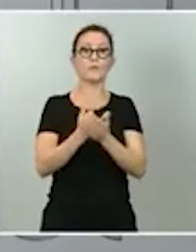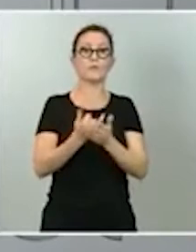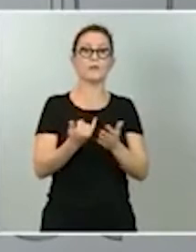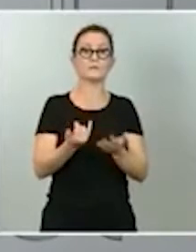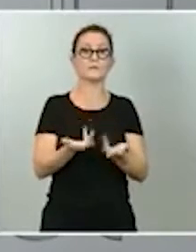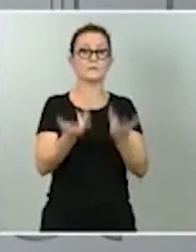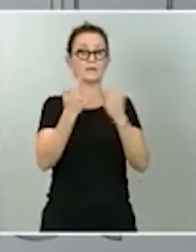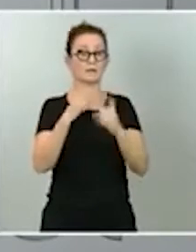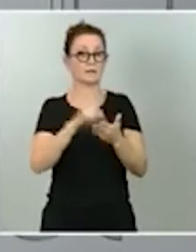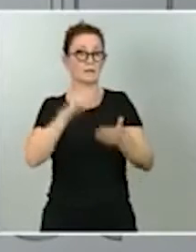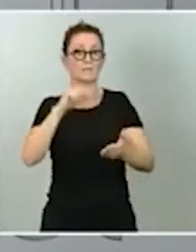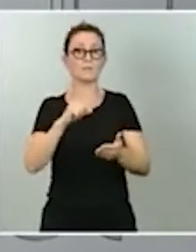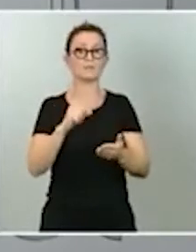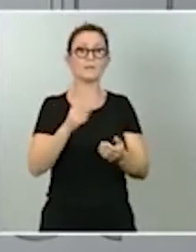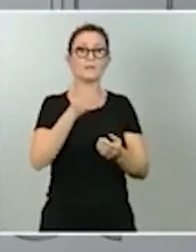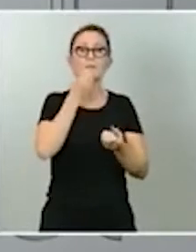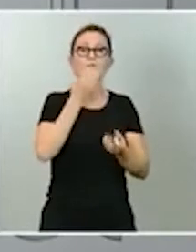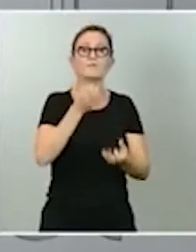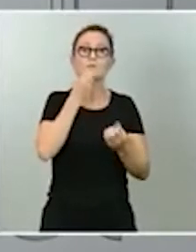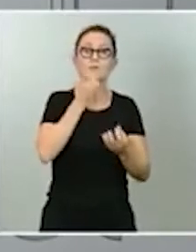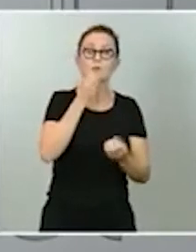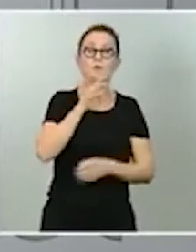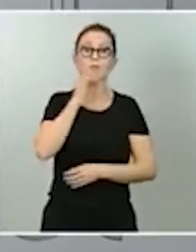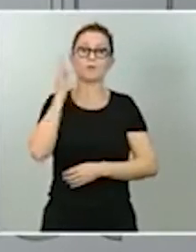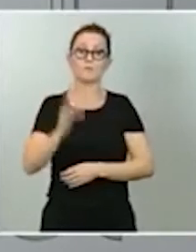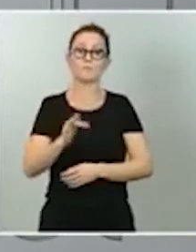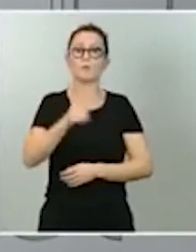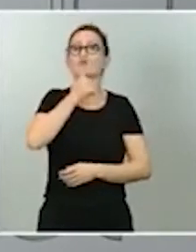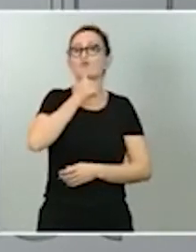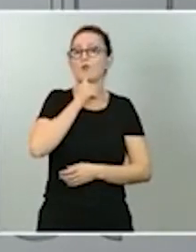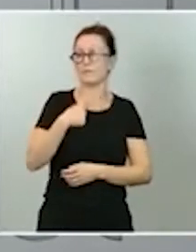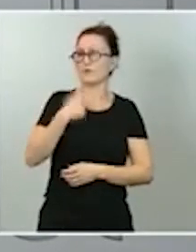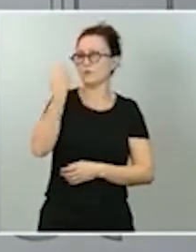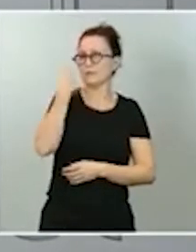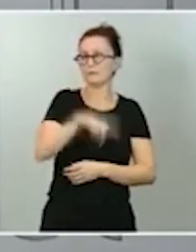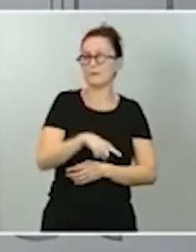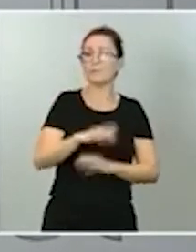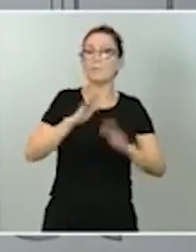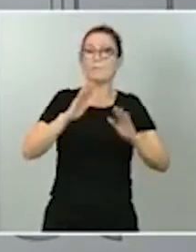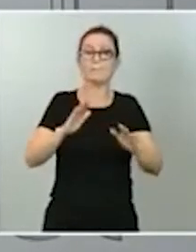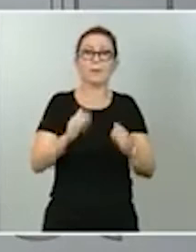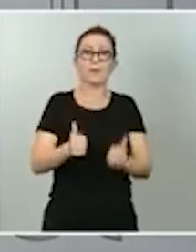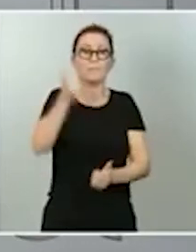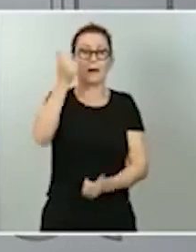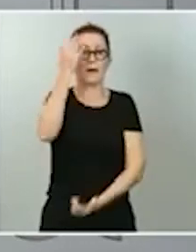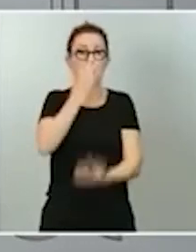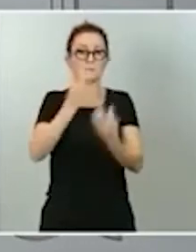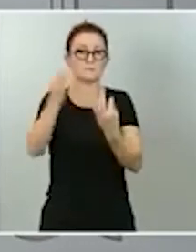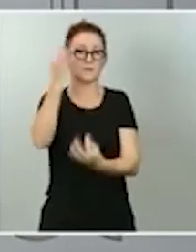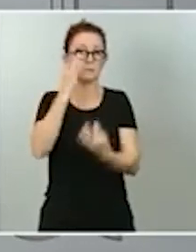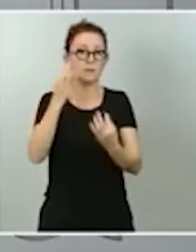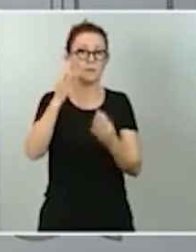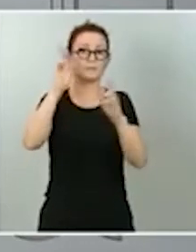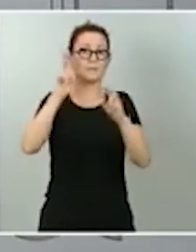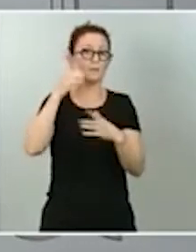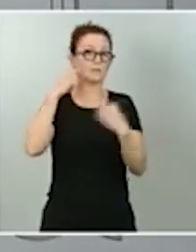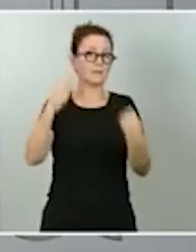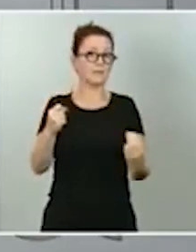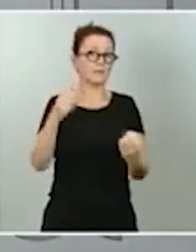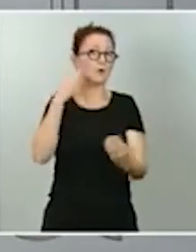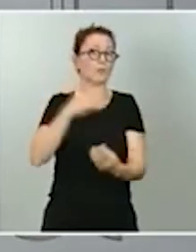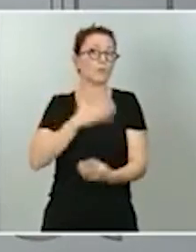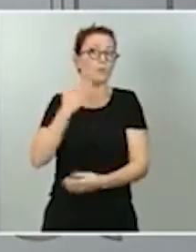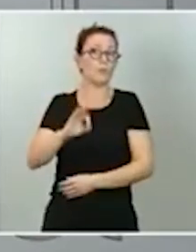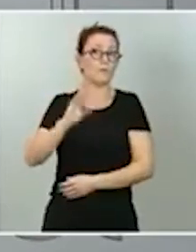obteniendo la información y la confirmación. En cualquier caso, cualquier materia más específica, en materia sanitaria, yo creo que se lo pueden preguntar al